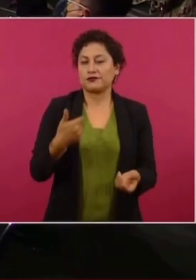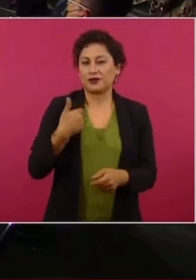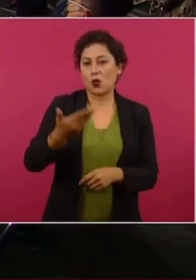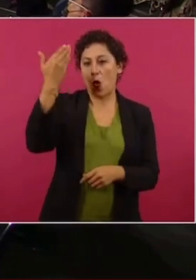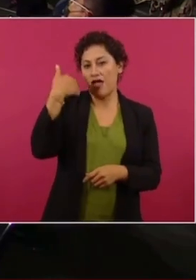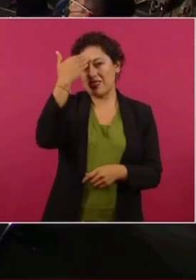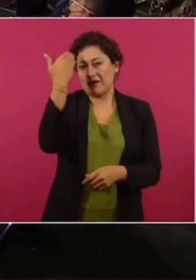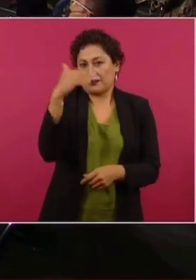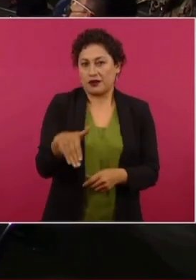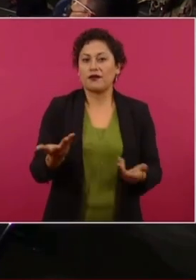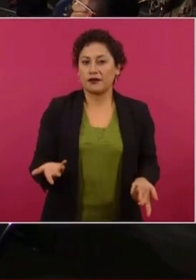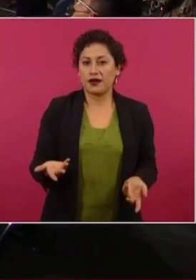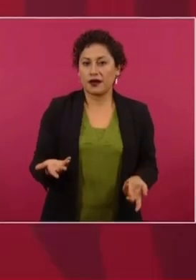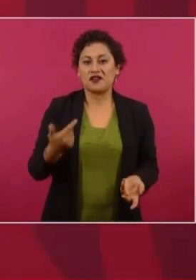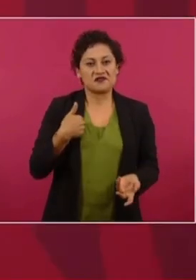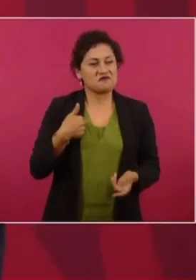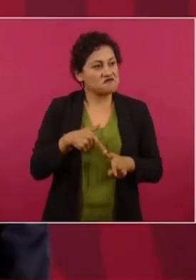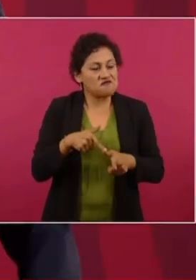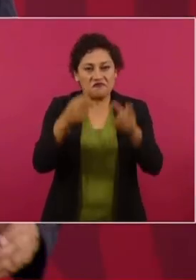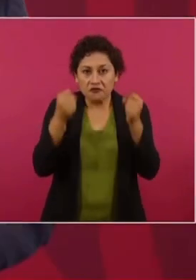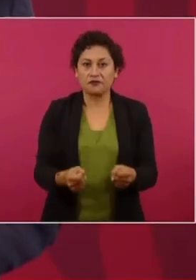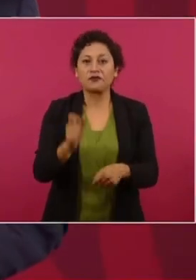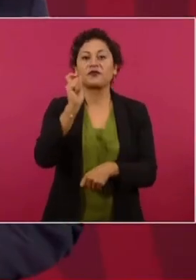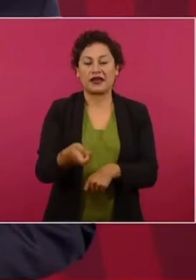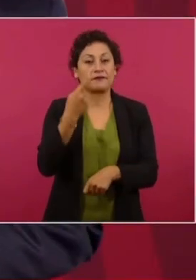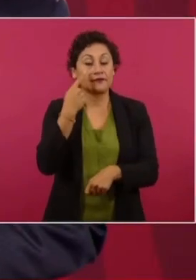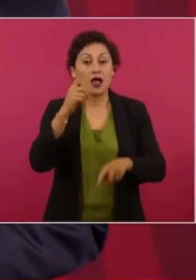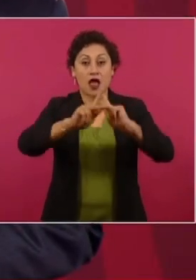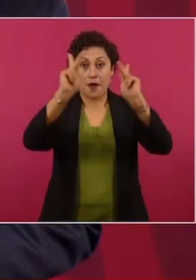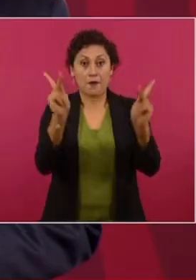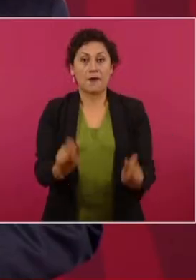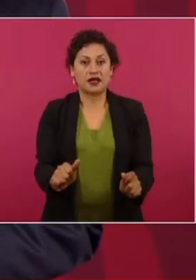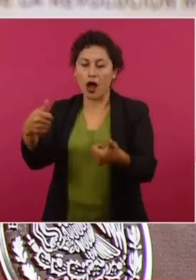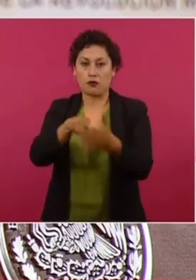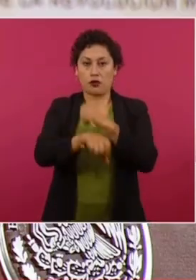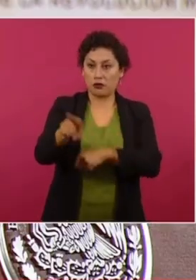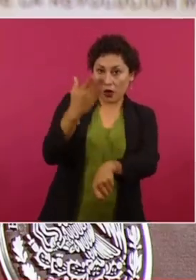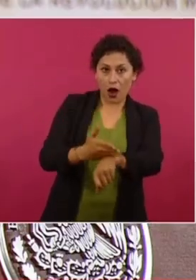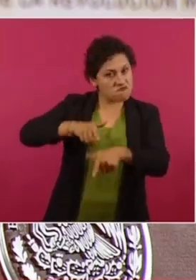el principio y estoy absolutamente convencido que la paz es fruto de la justicia.